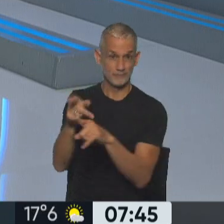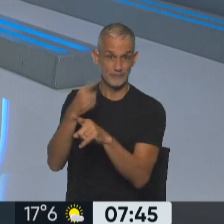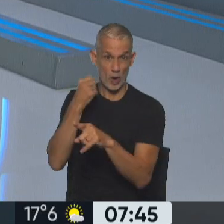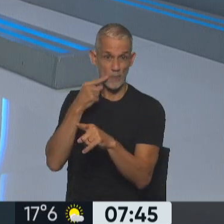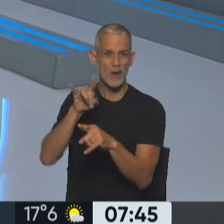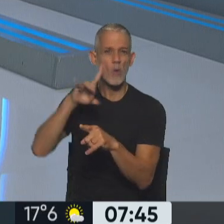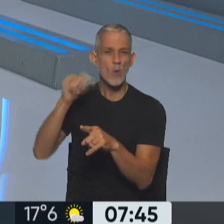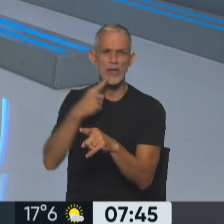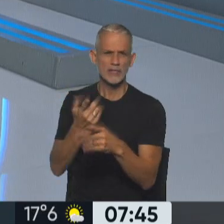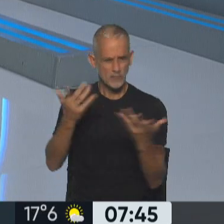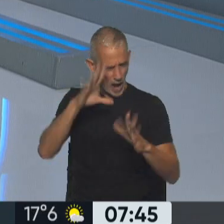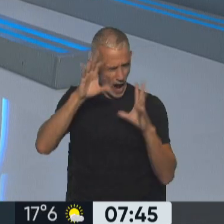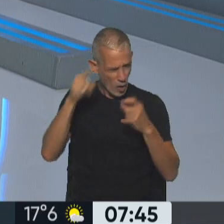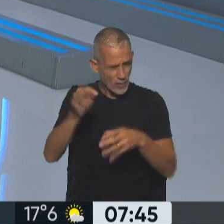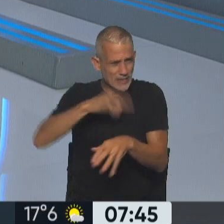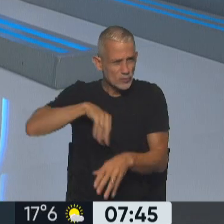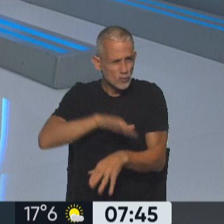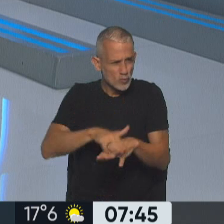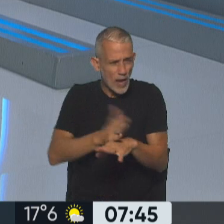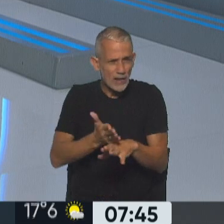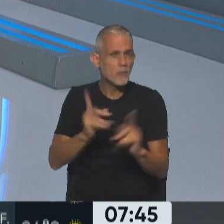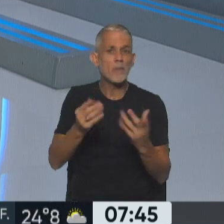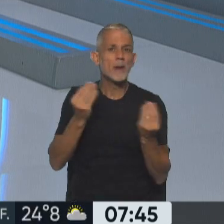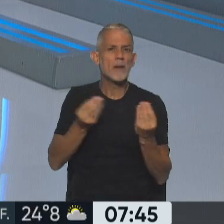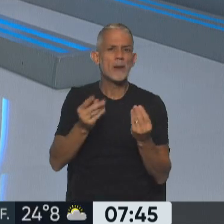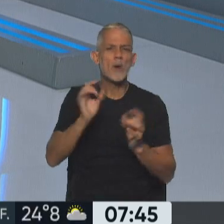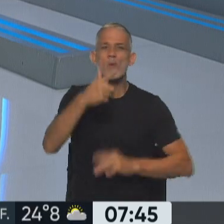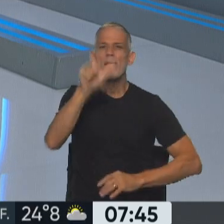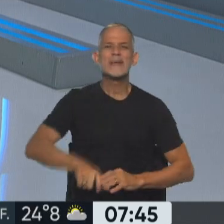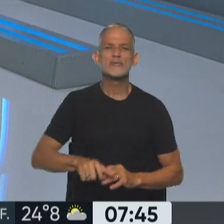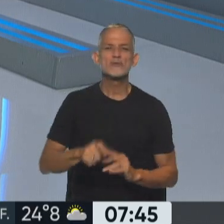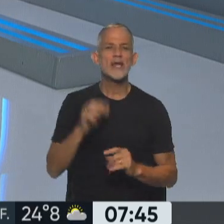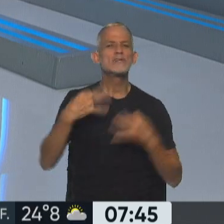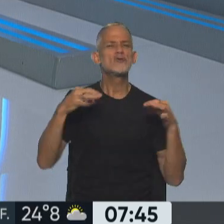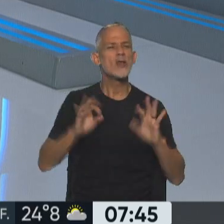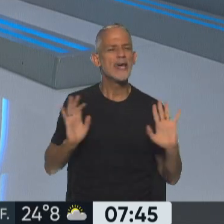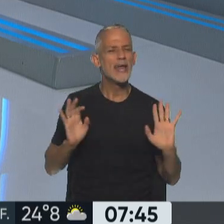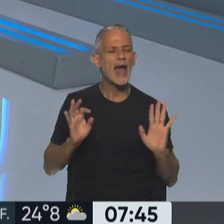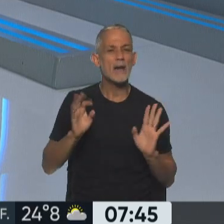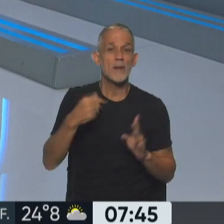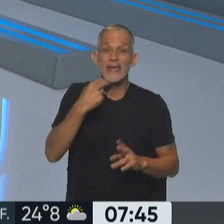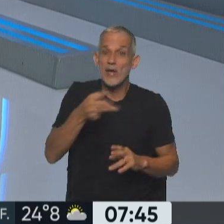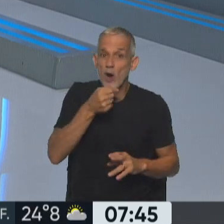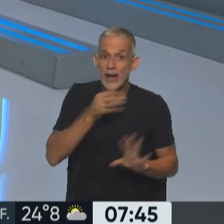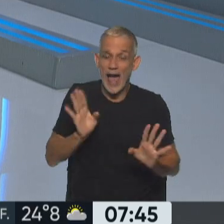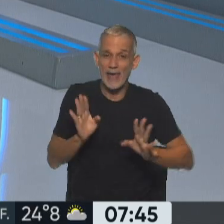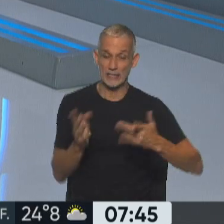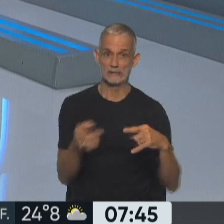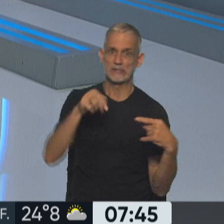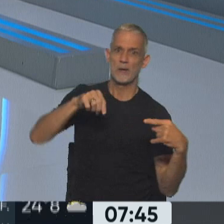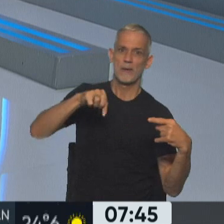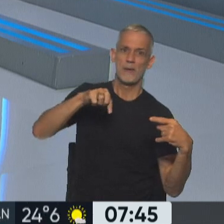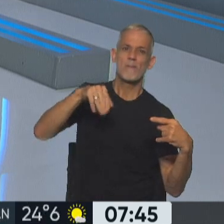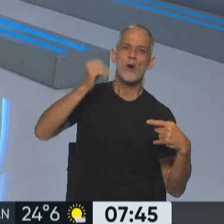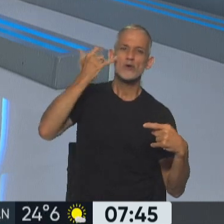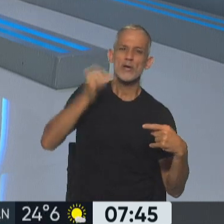de Rioja es, acordate que este salario es sencillamente para una persona que está soltera y no tiene hijos. Y lo que le decía Pablo